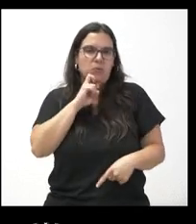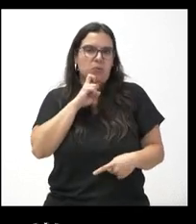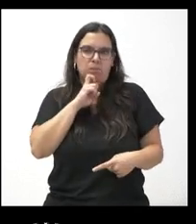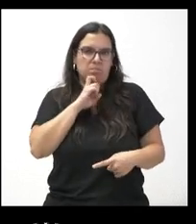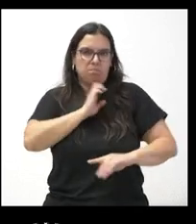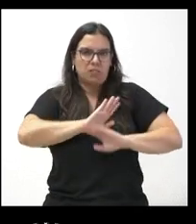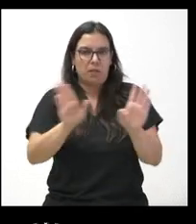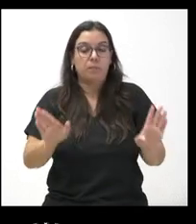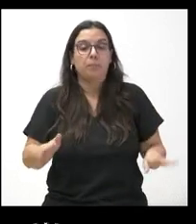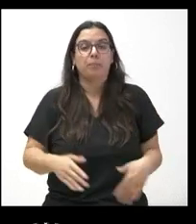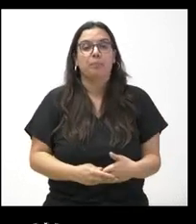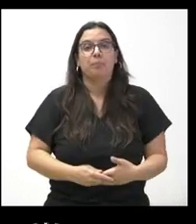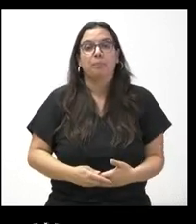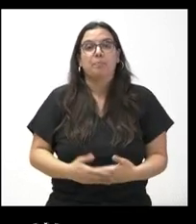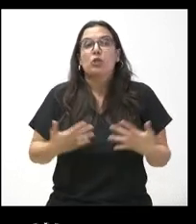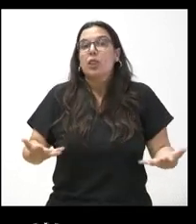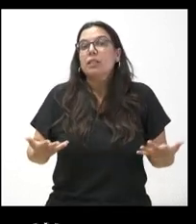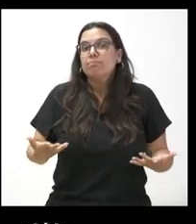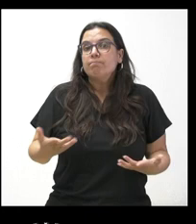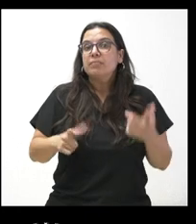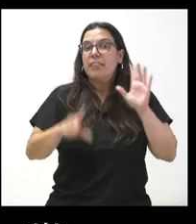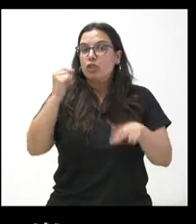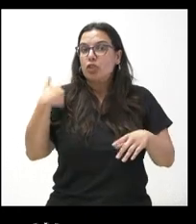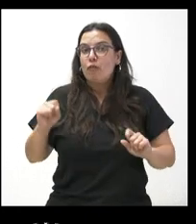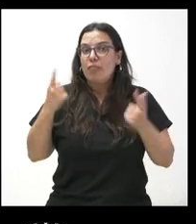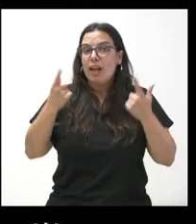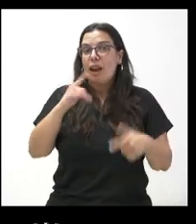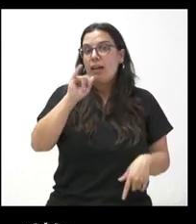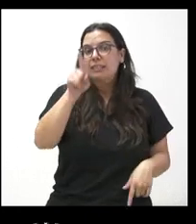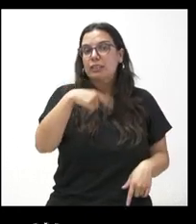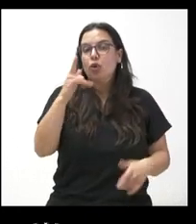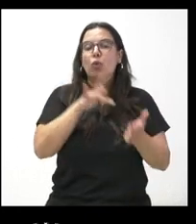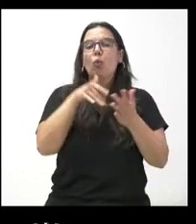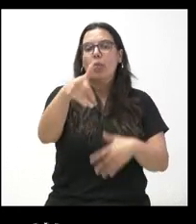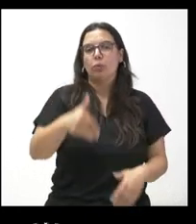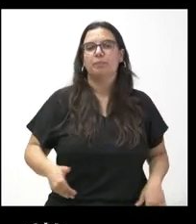torres. ver si se ha tomado una decisión definitiva y cuál es y en qué fecha. Gracias.